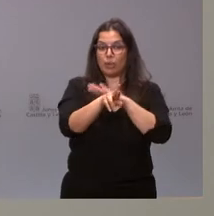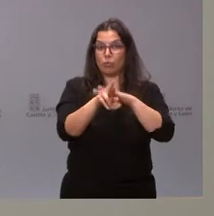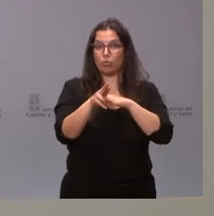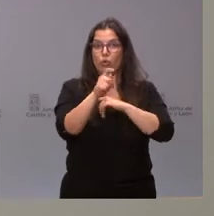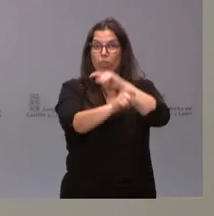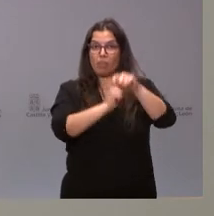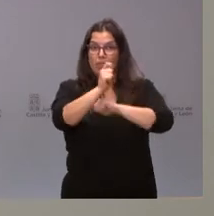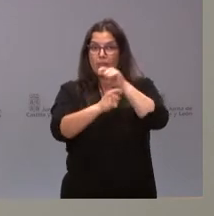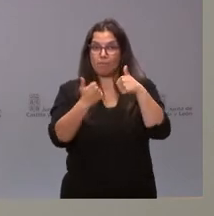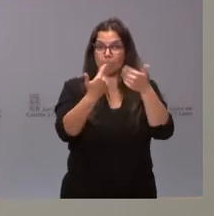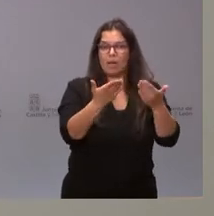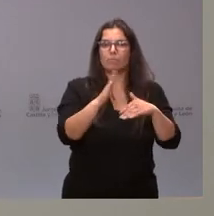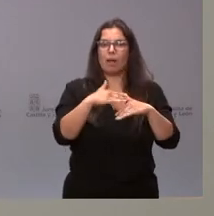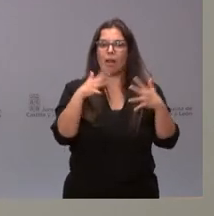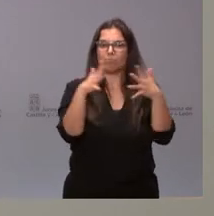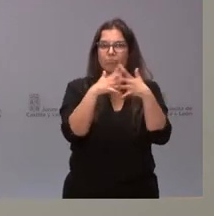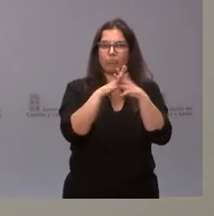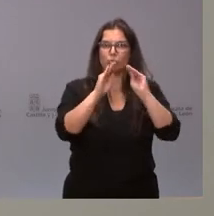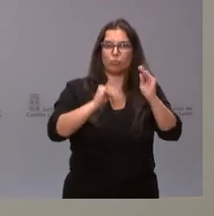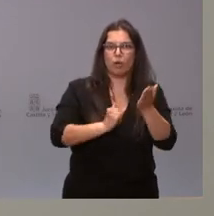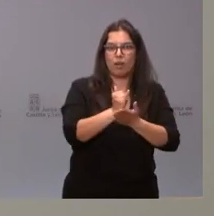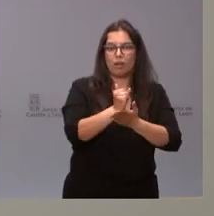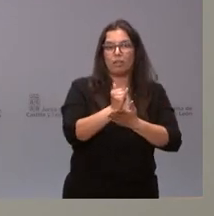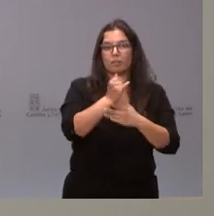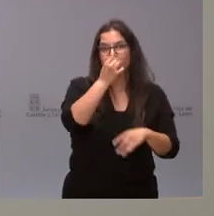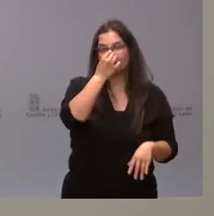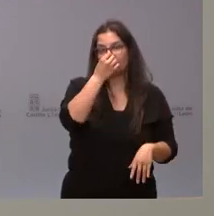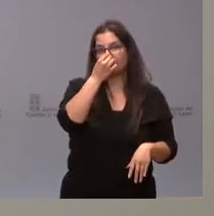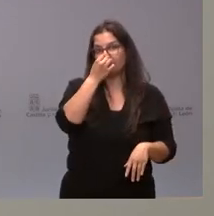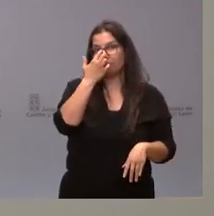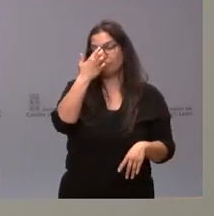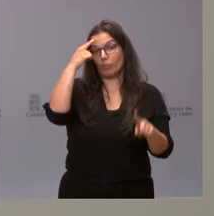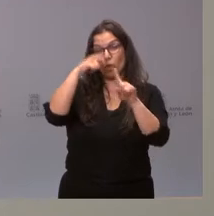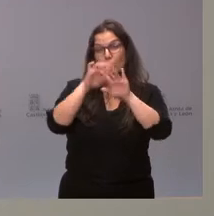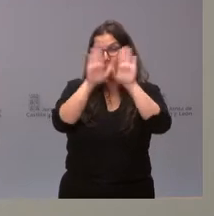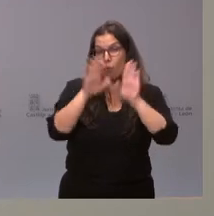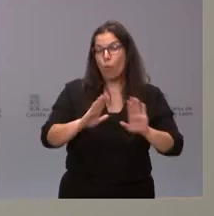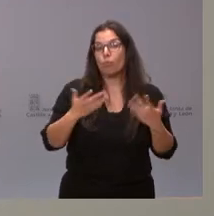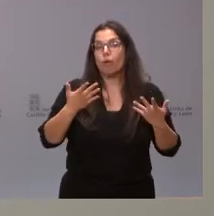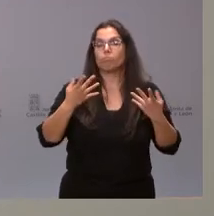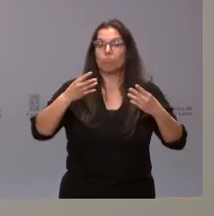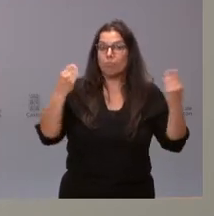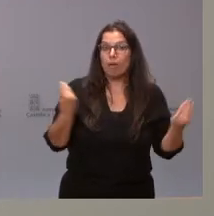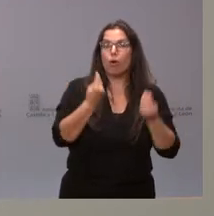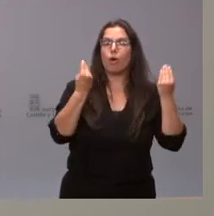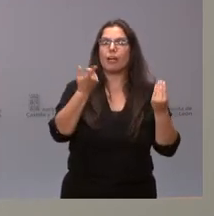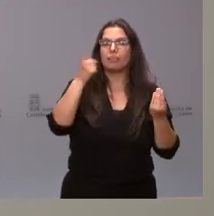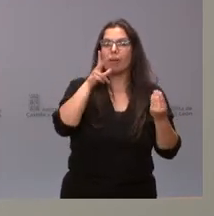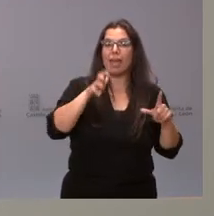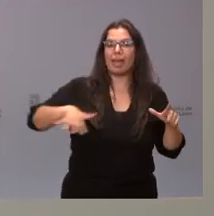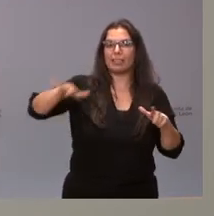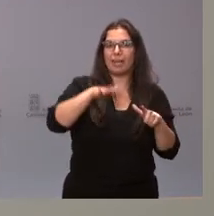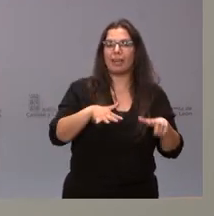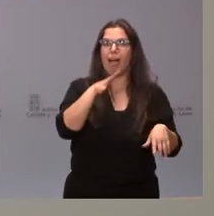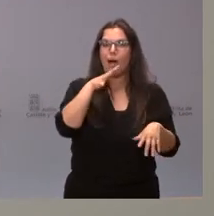las infraestructuras agrarias y, con el sentido último, de mejorar y aumentar el número de hectáreas regables